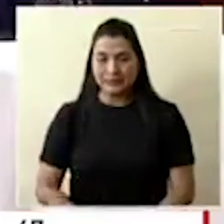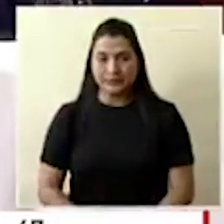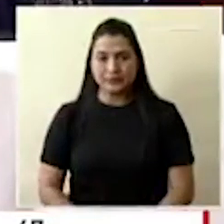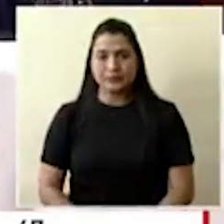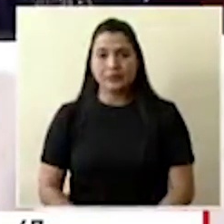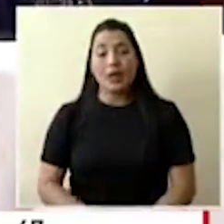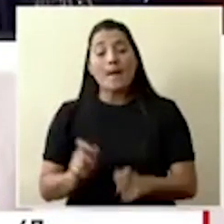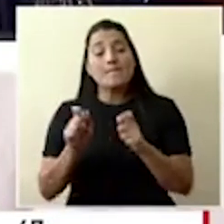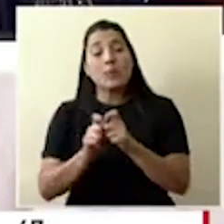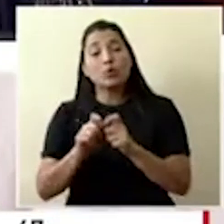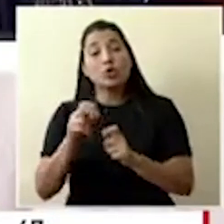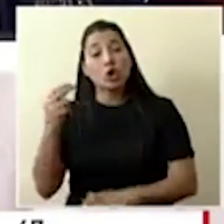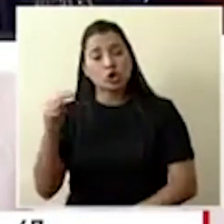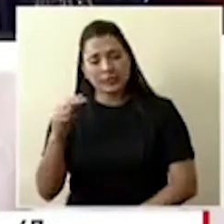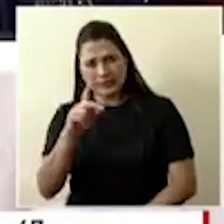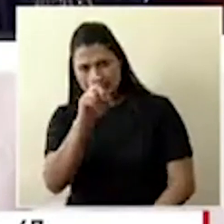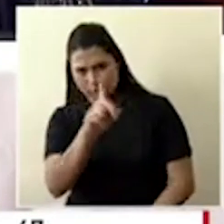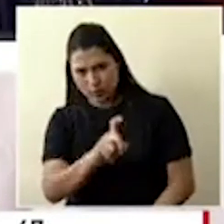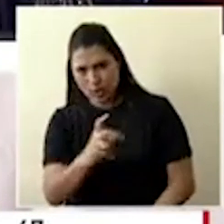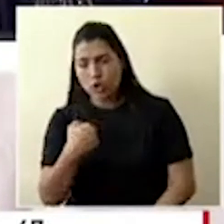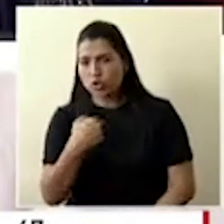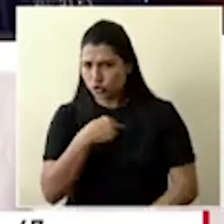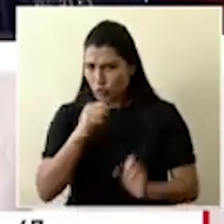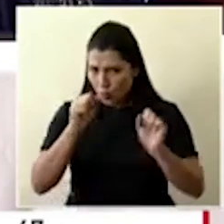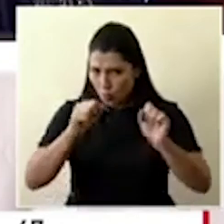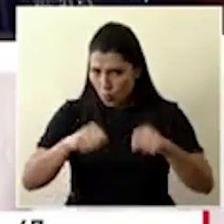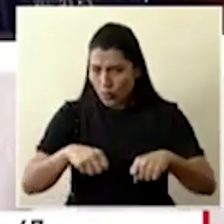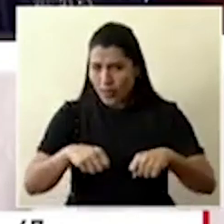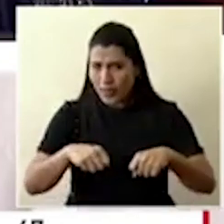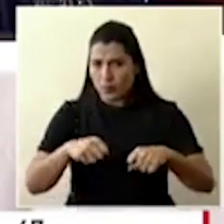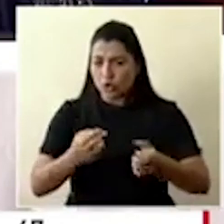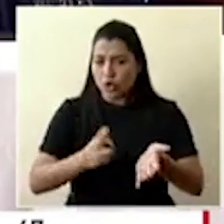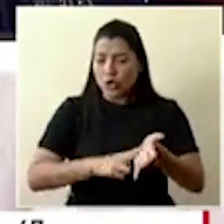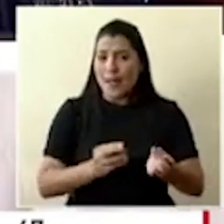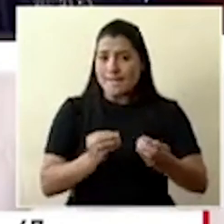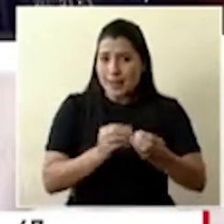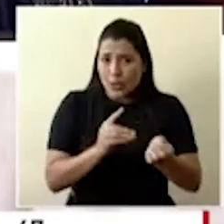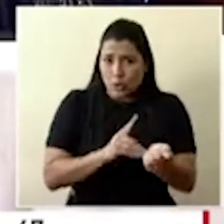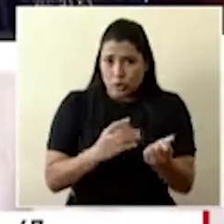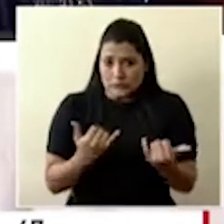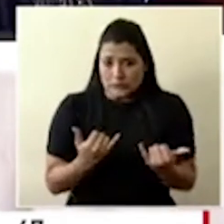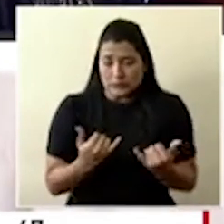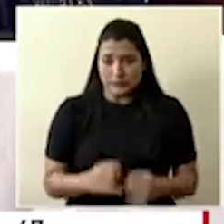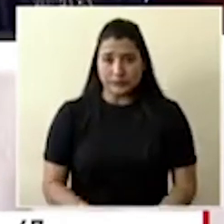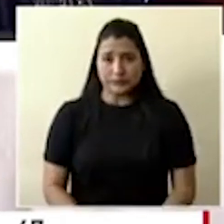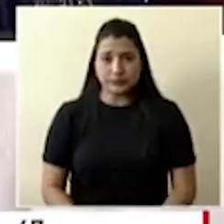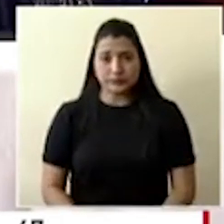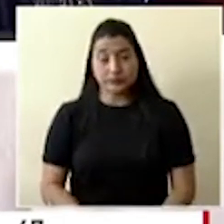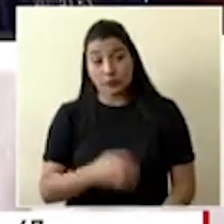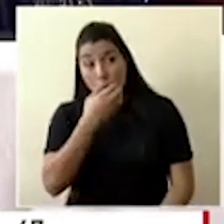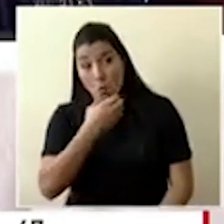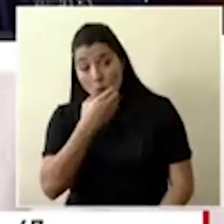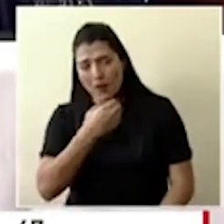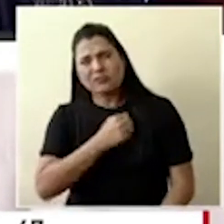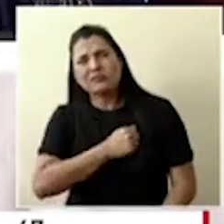Punto noticioso. Consulta, ¿podremos aumentar el número de médicos en la caja en estos días? Don Román,